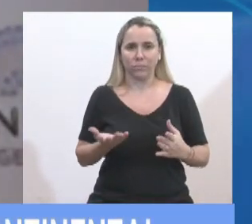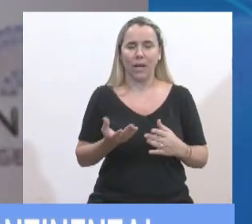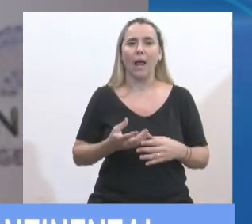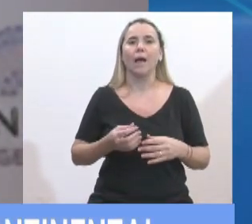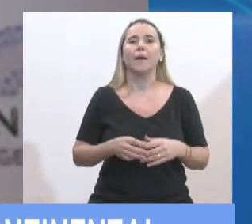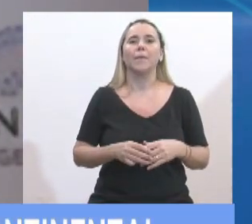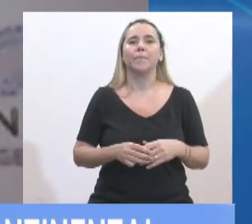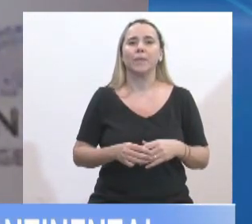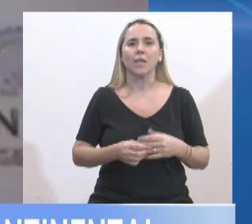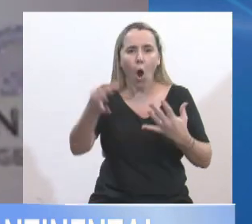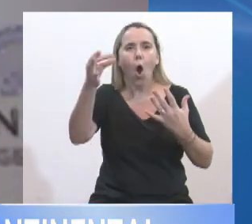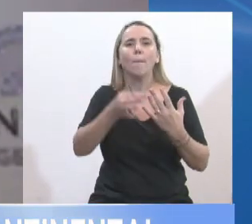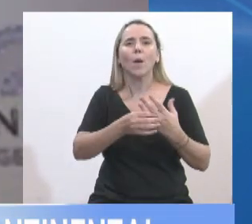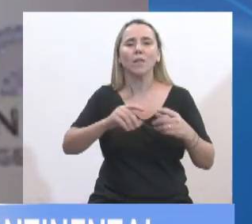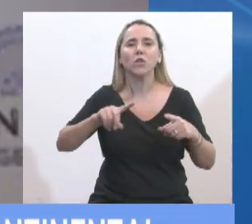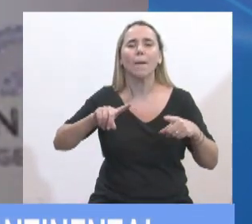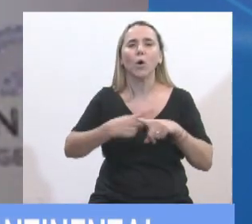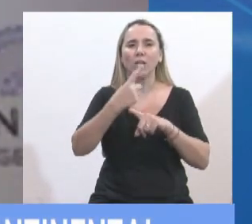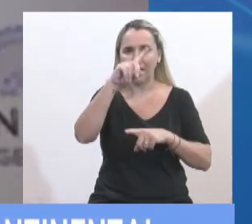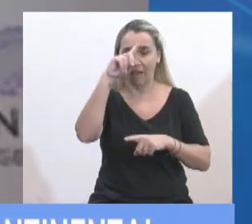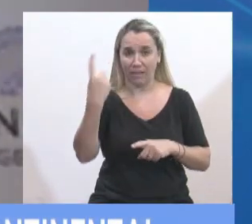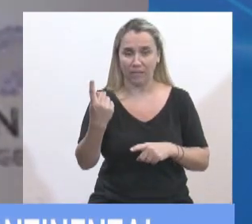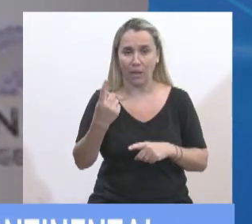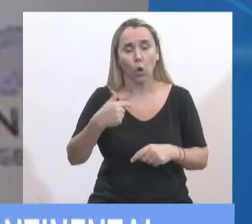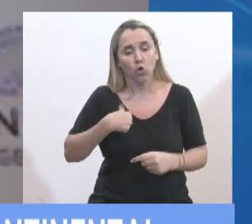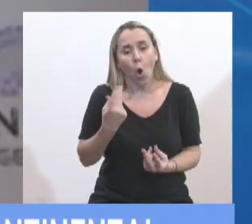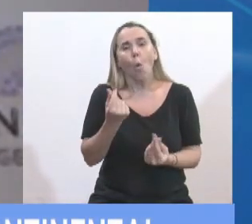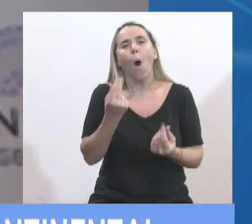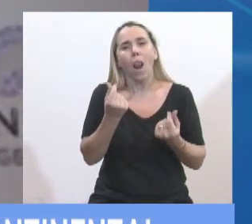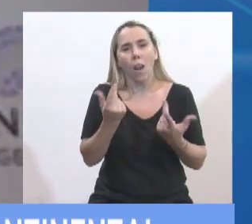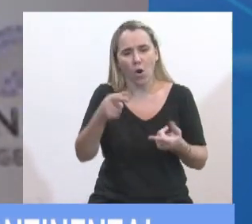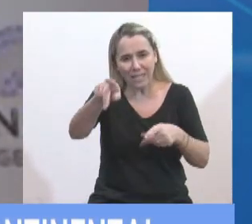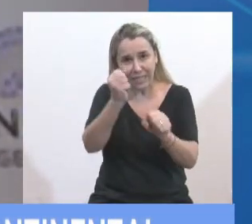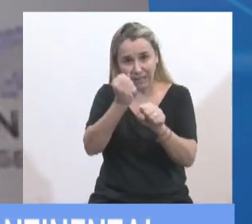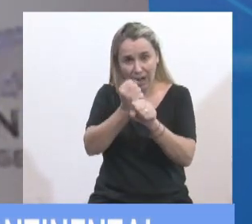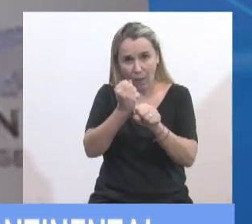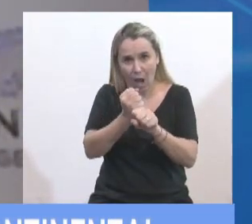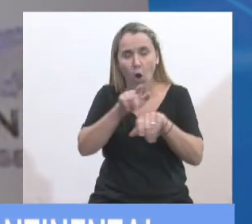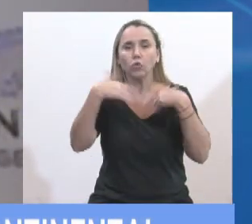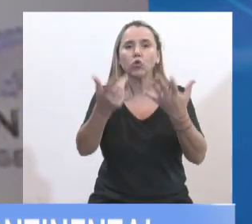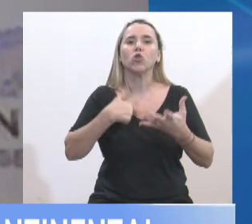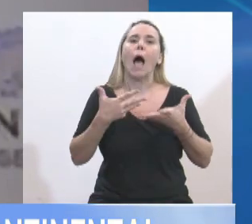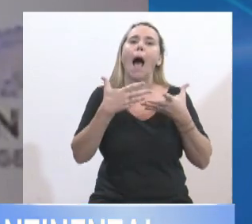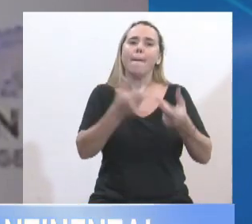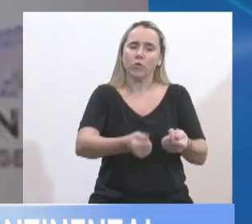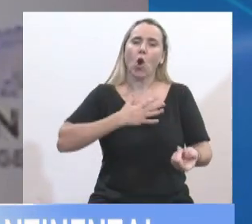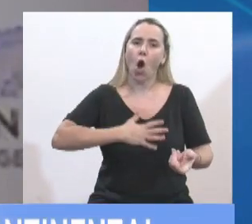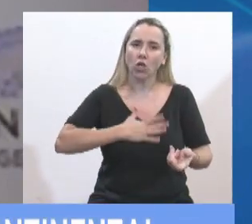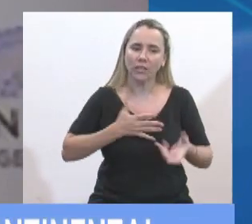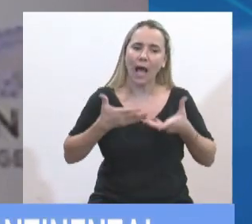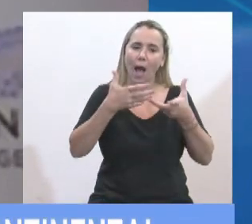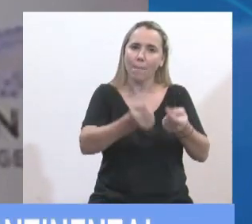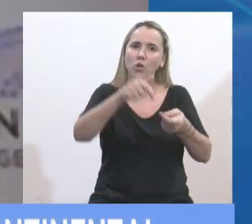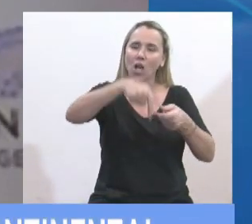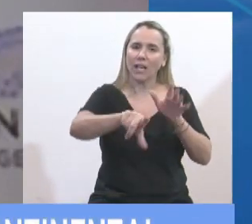una verdadera política de Estado. Porque valoro enormemente esta tarea y es que acompaño con entusiasmo esta